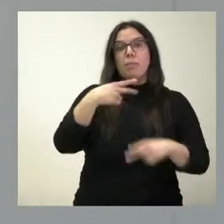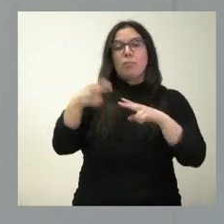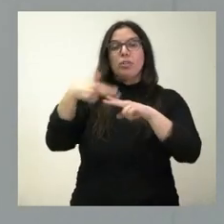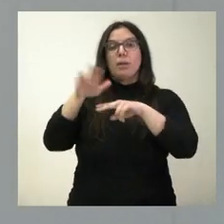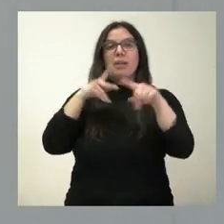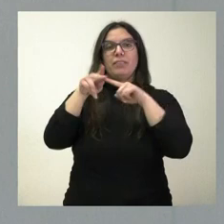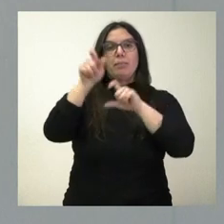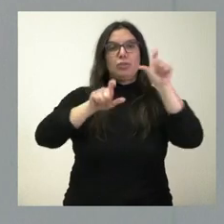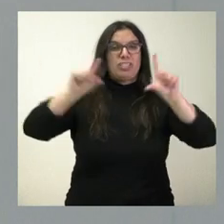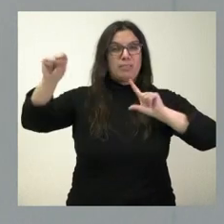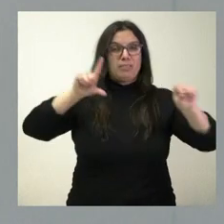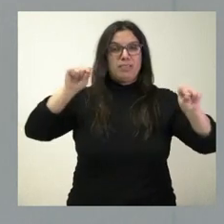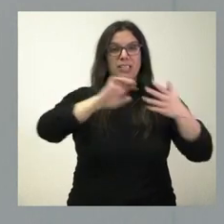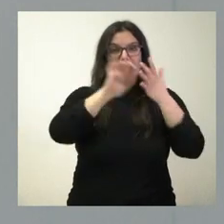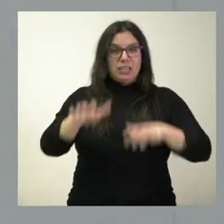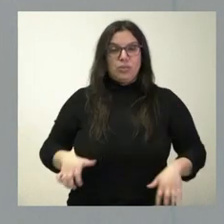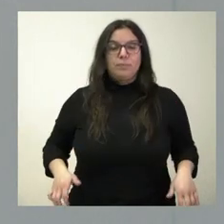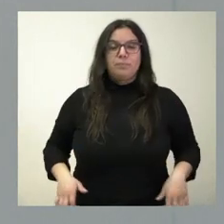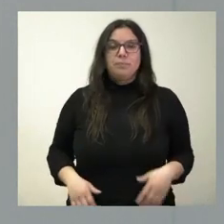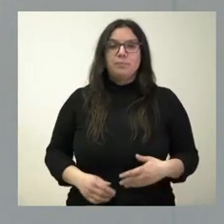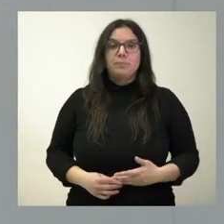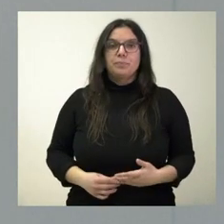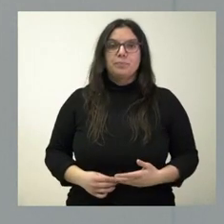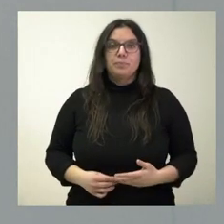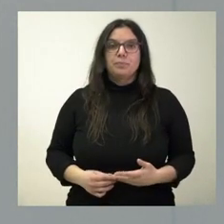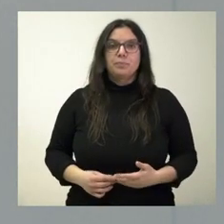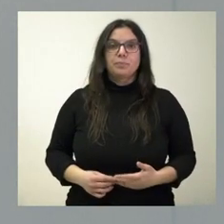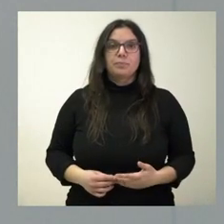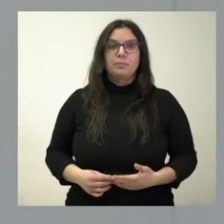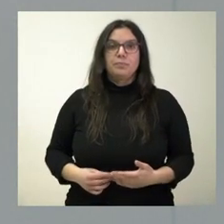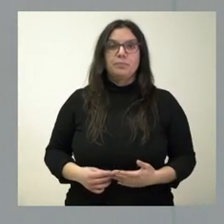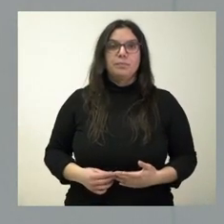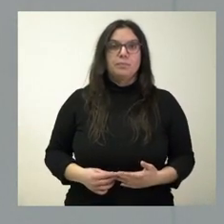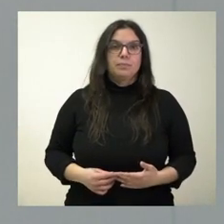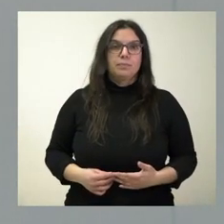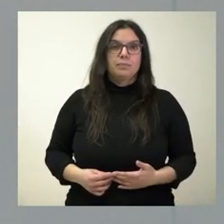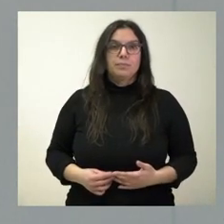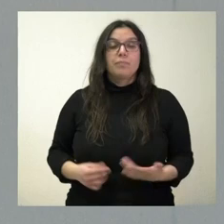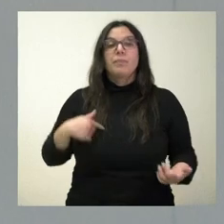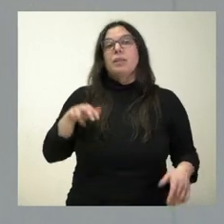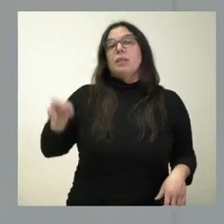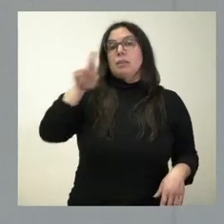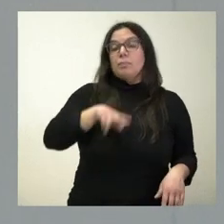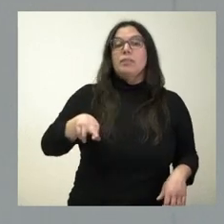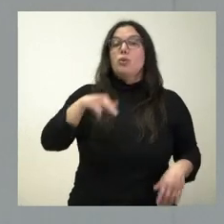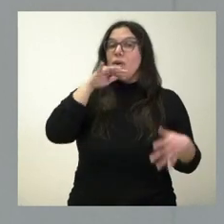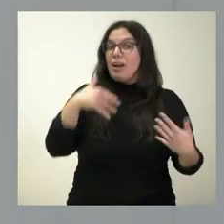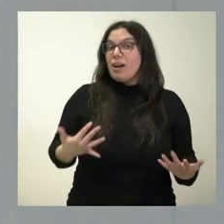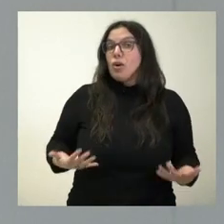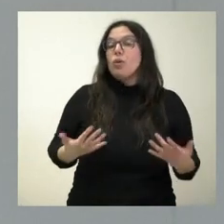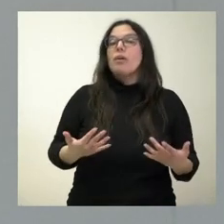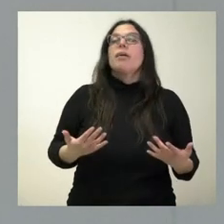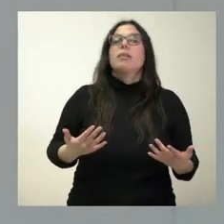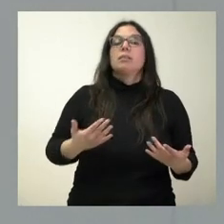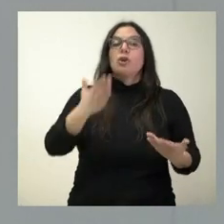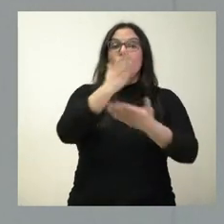contra la explotación en Castilla y León. Y que, insisto en que somos, a día de hoy, todavía